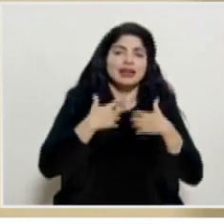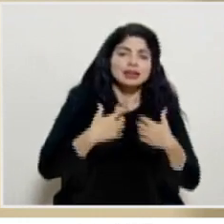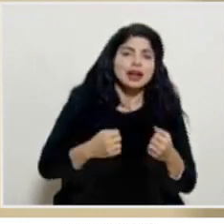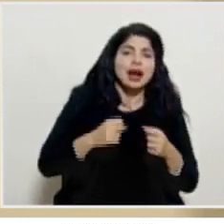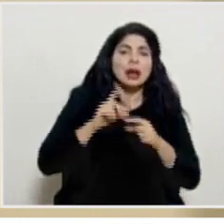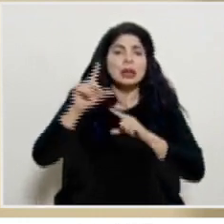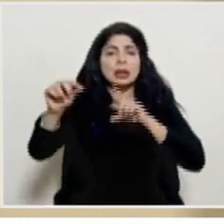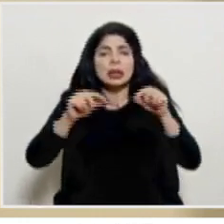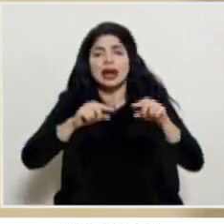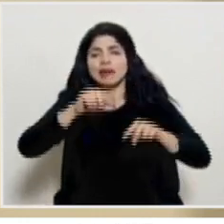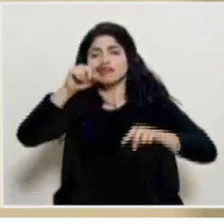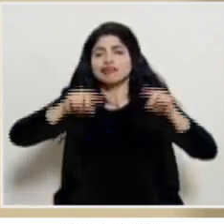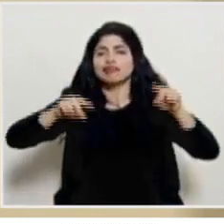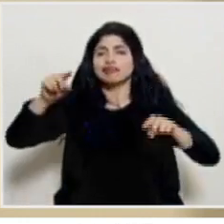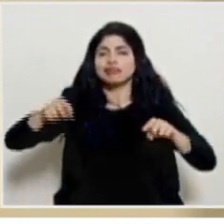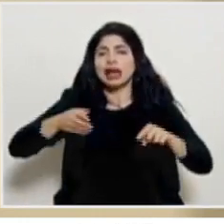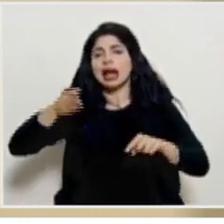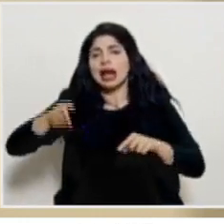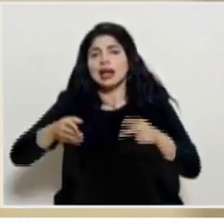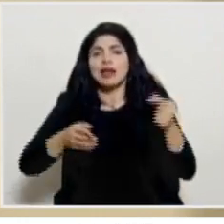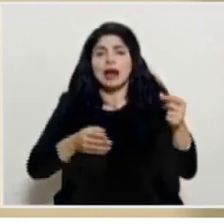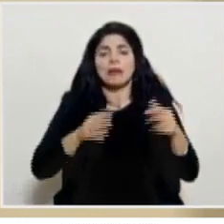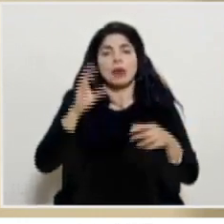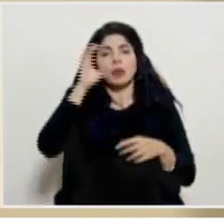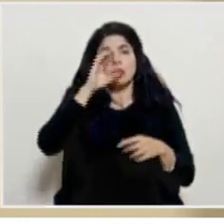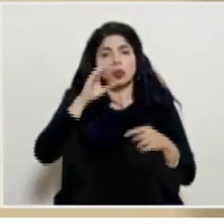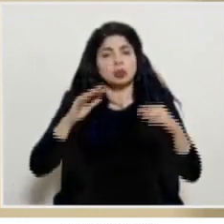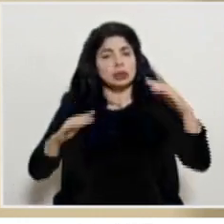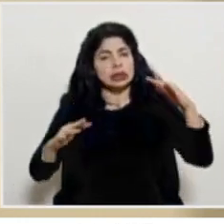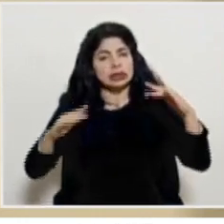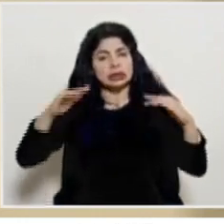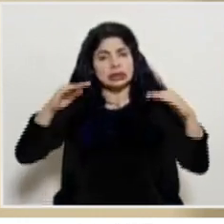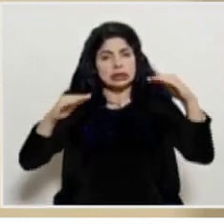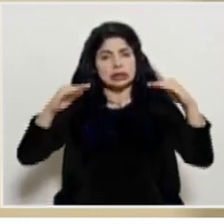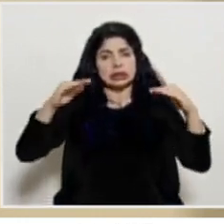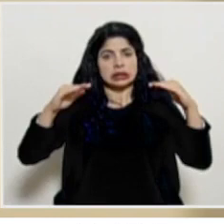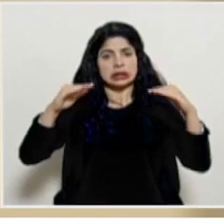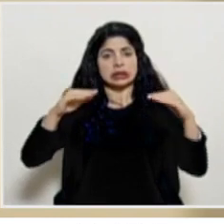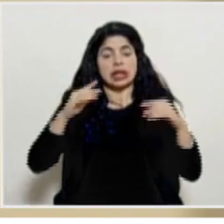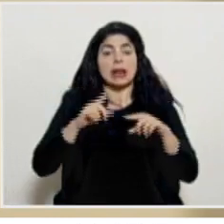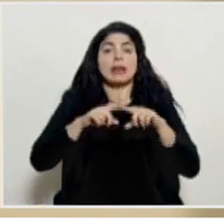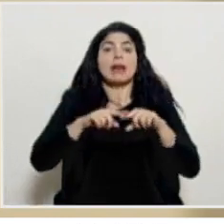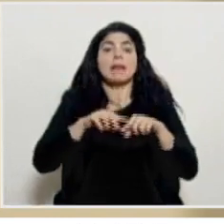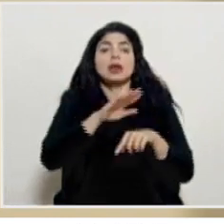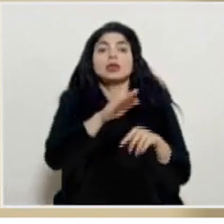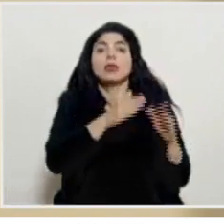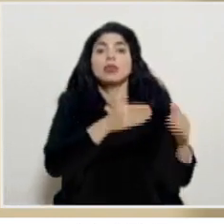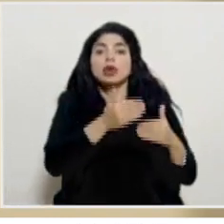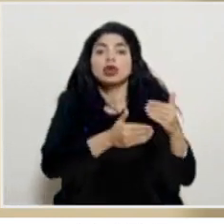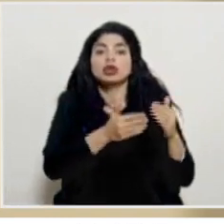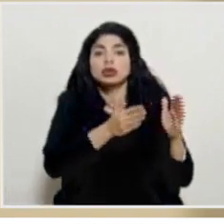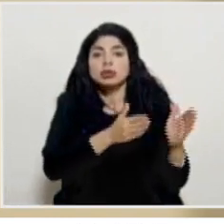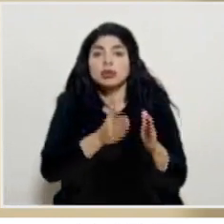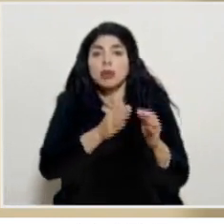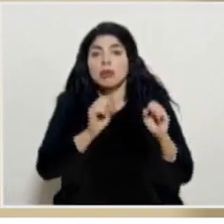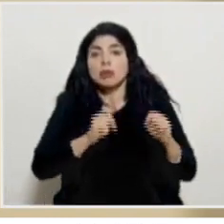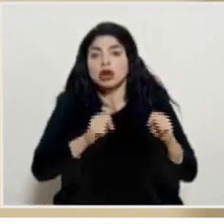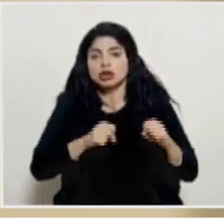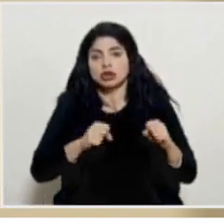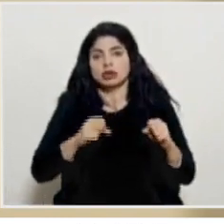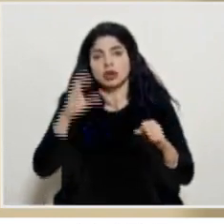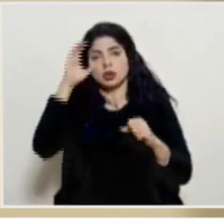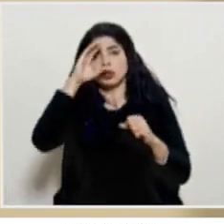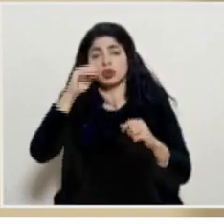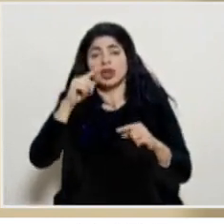regiones. Esto con el objetivo de uniformar hasta donde se pueda, hasta donde sea logísticamente posible las diferencias